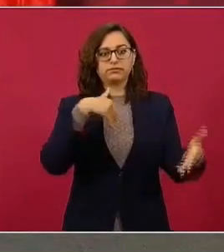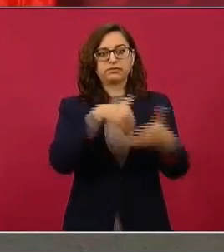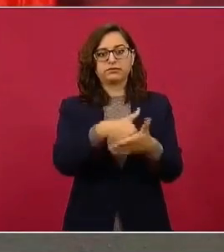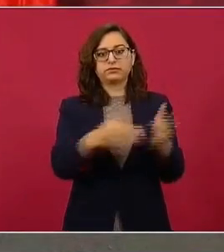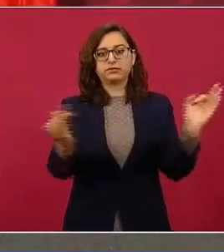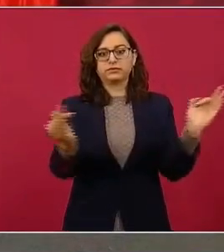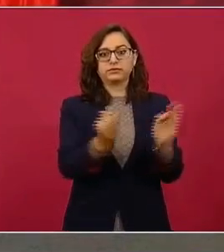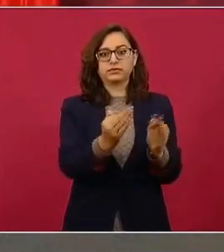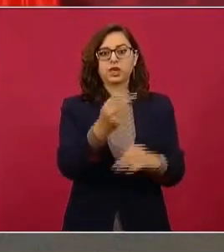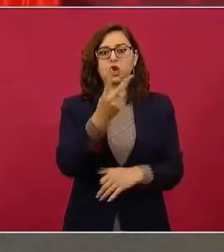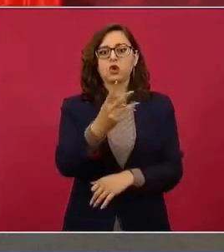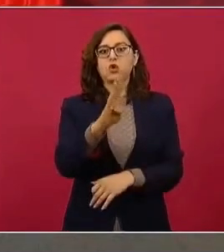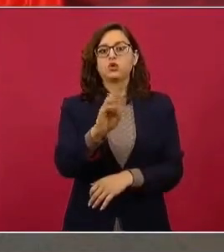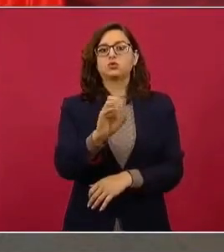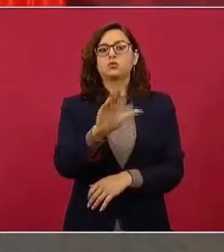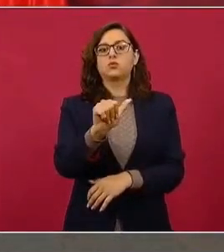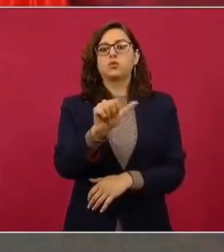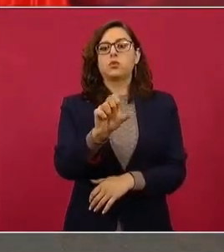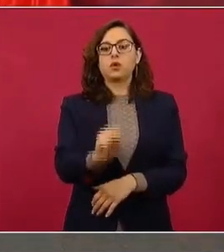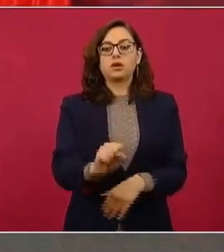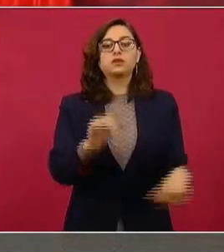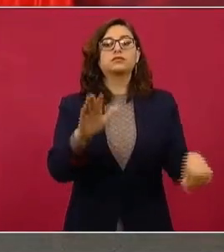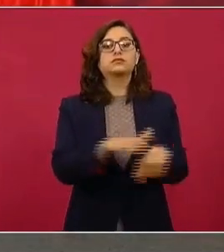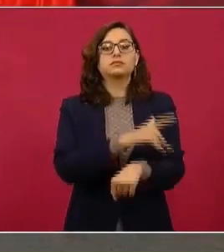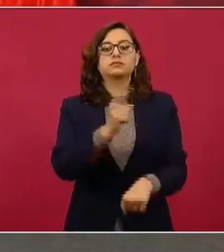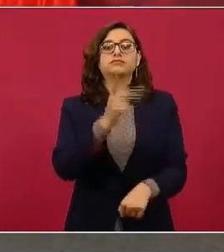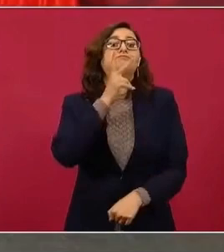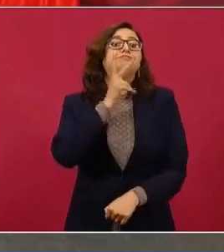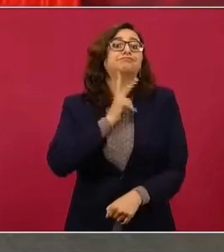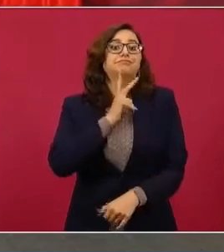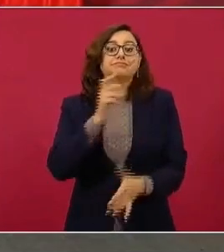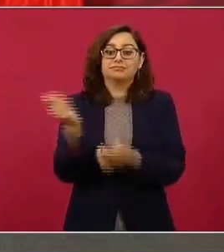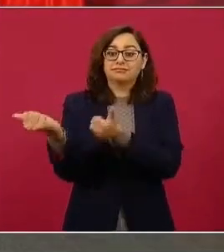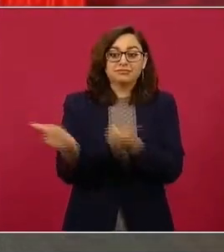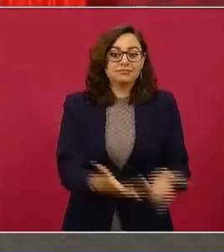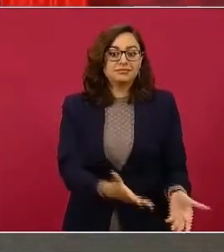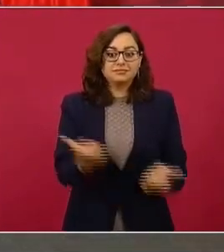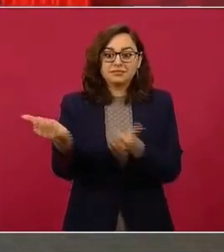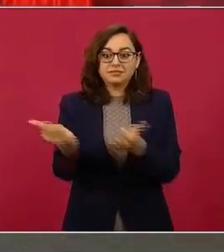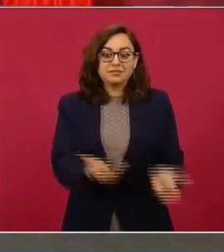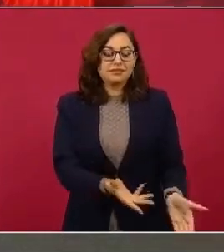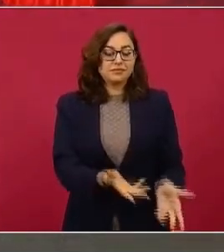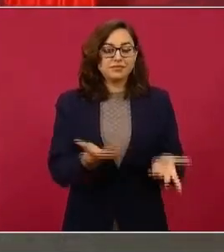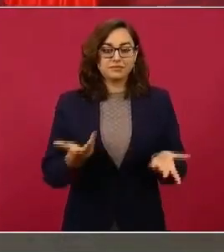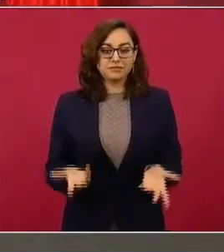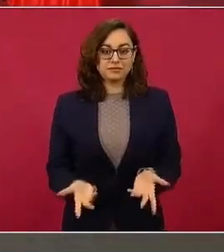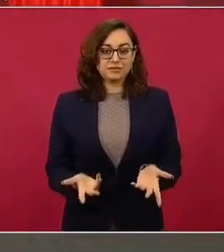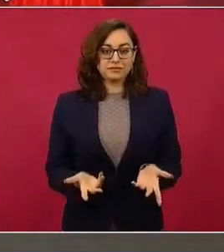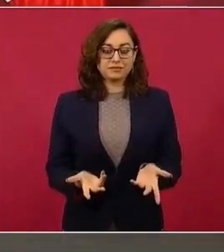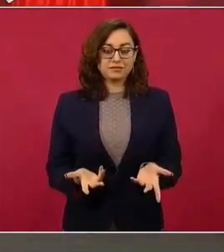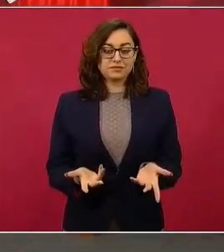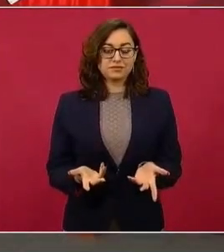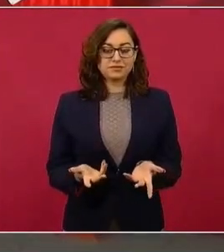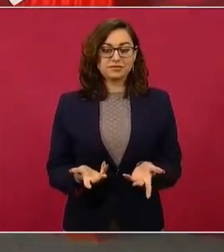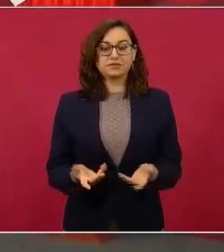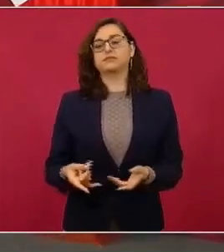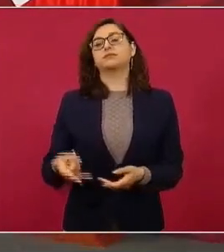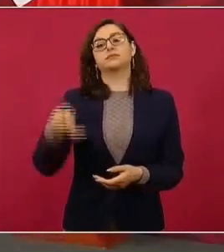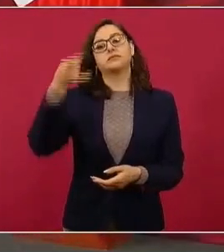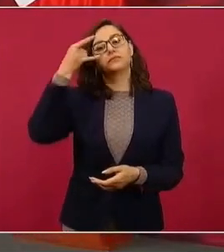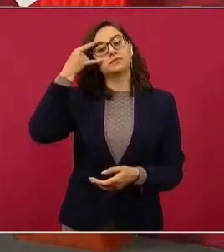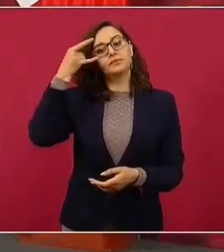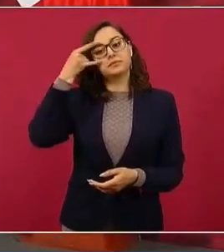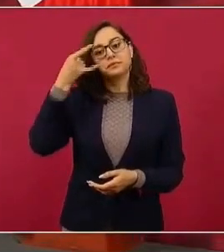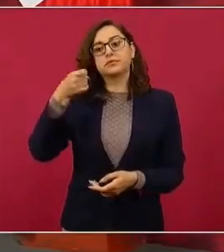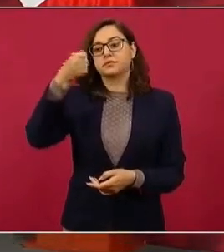porque ahí llega todo el petróleo que se extrae de Campeche y